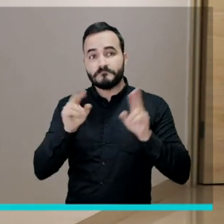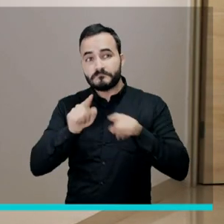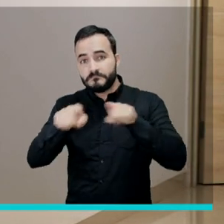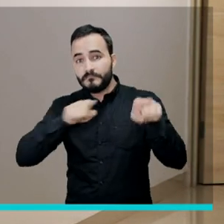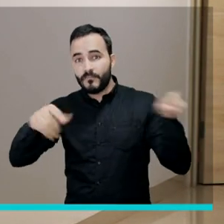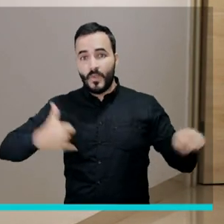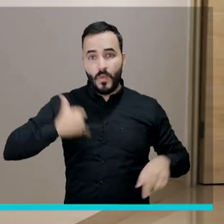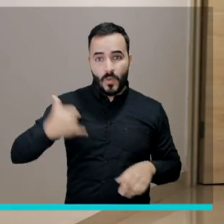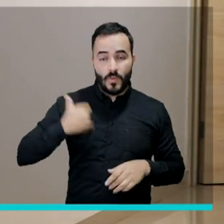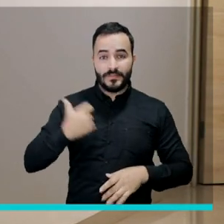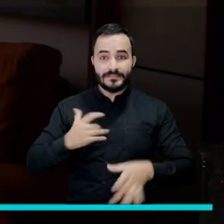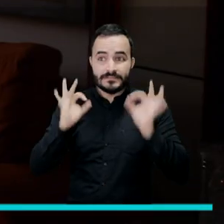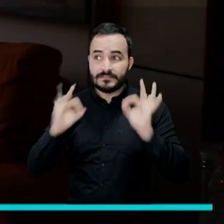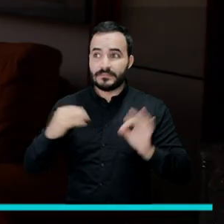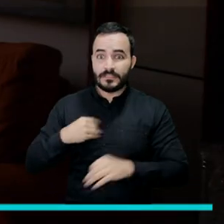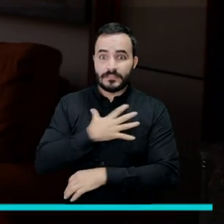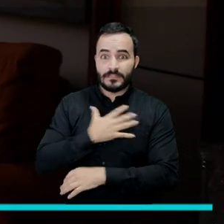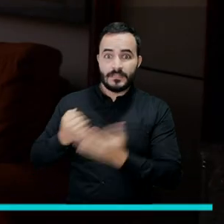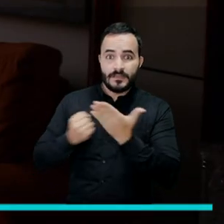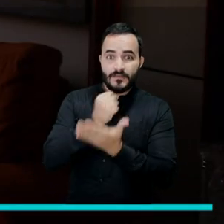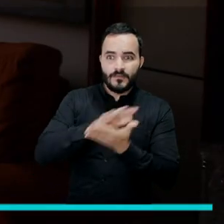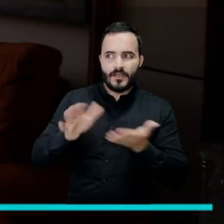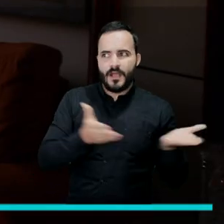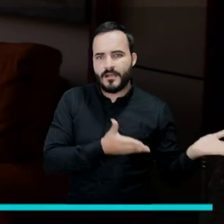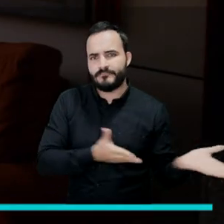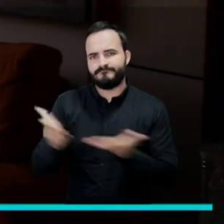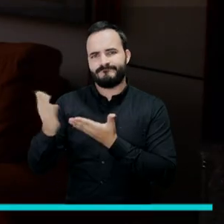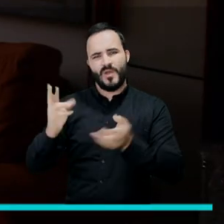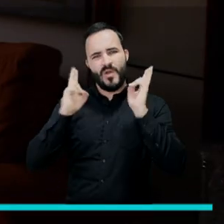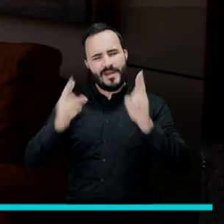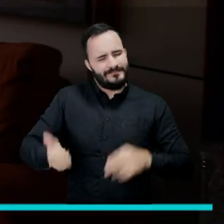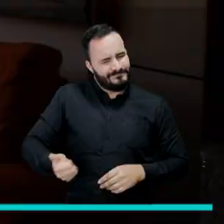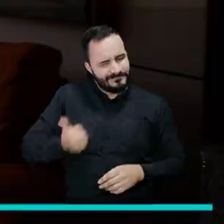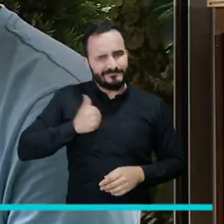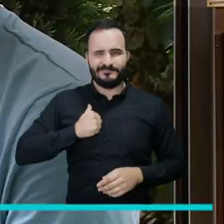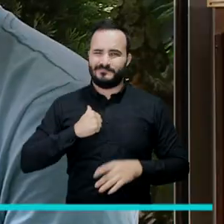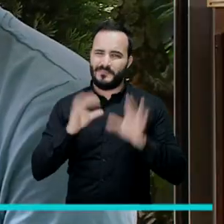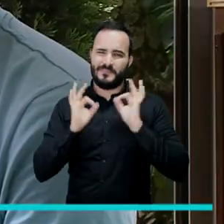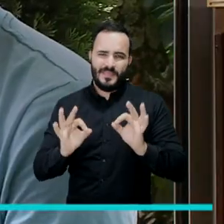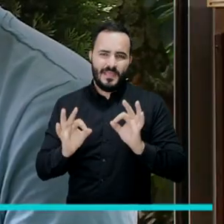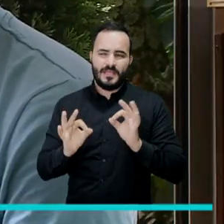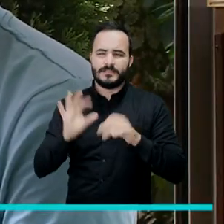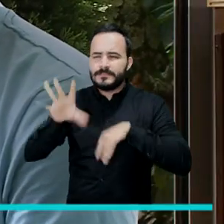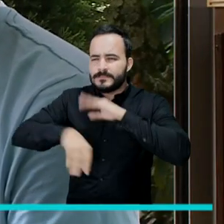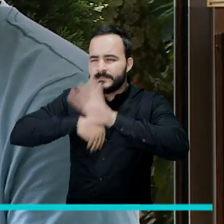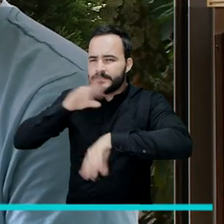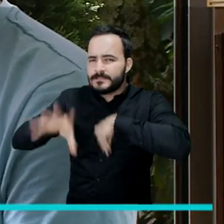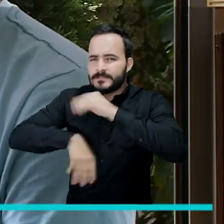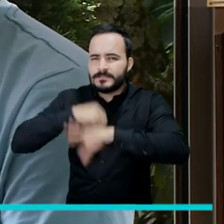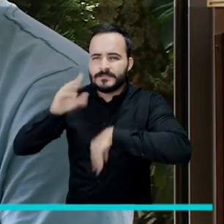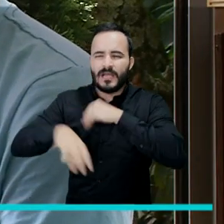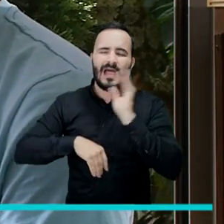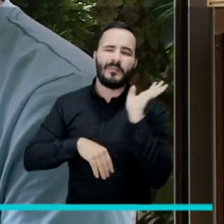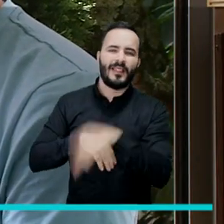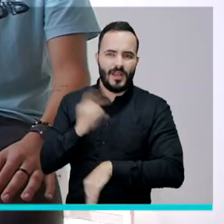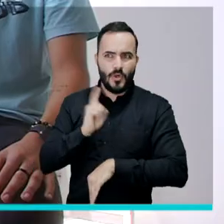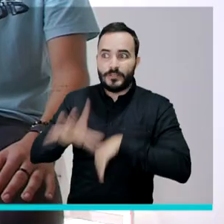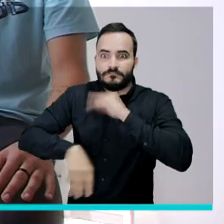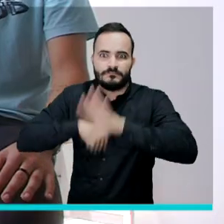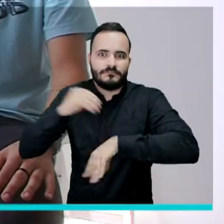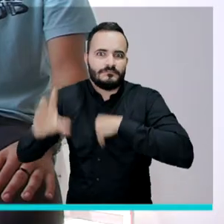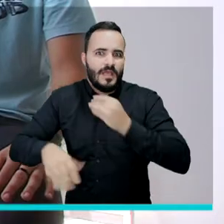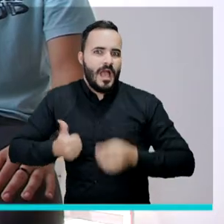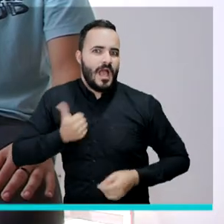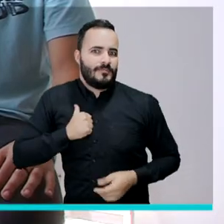jóvenes sepan aprovechar y sacarle el mayor jugo posible a